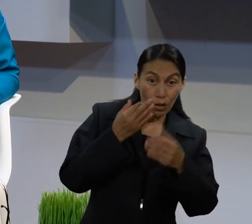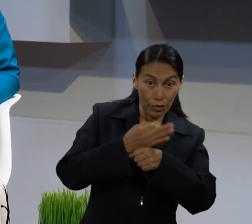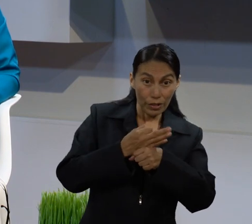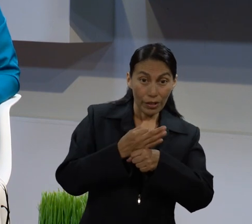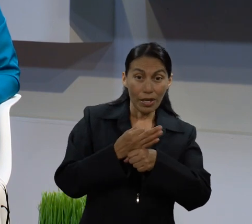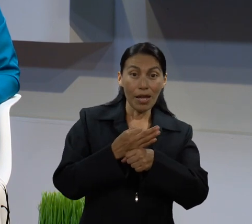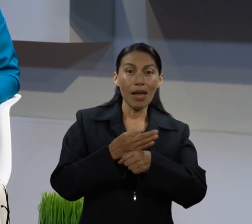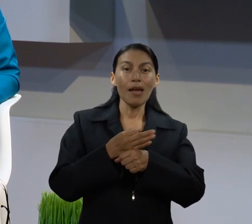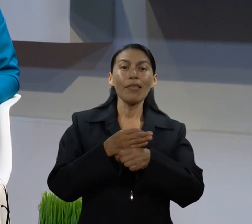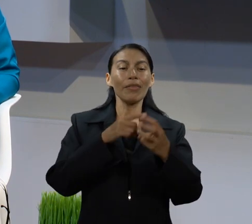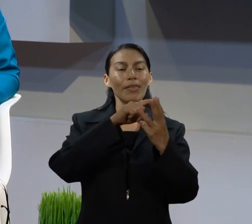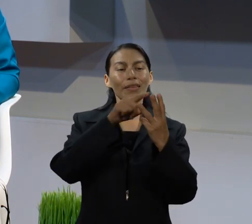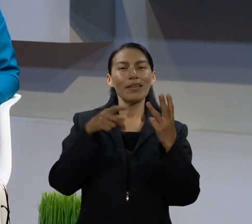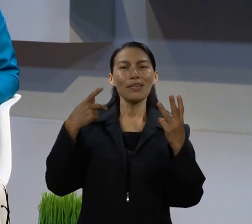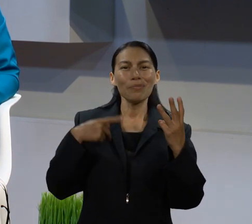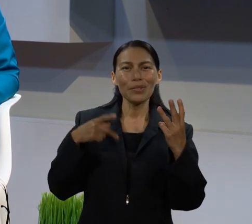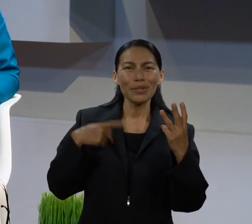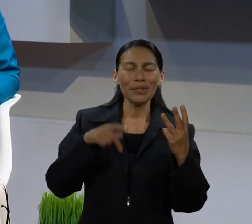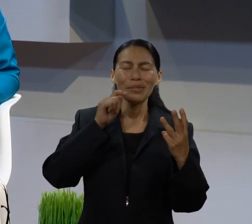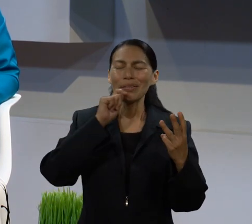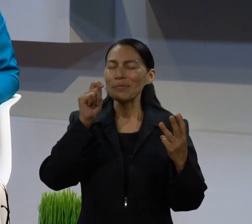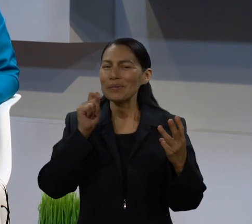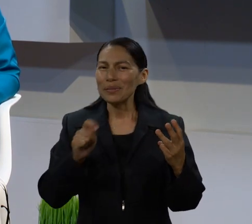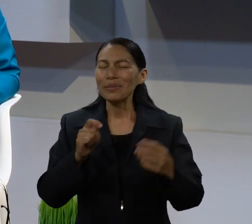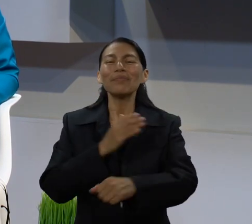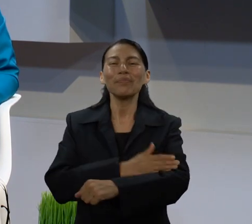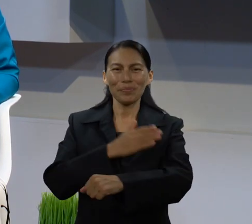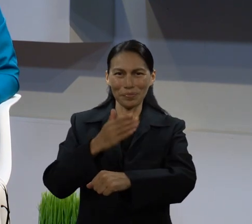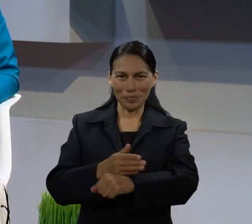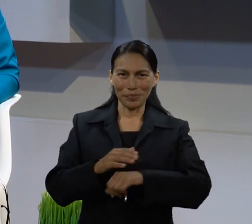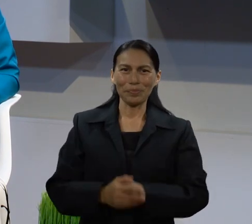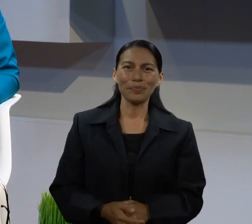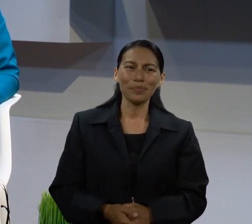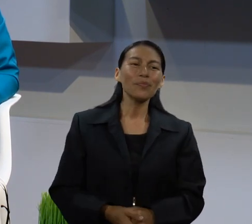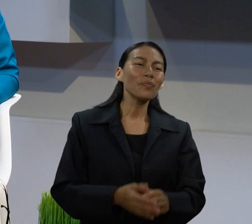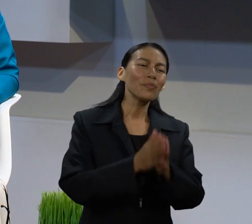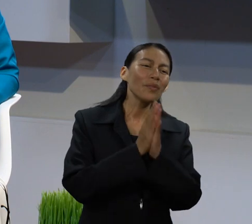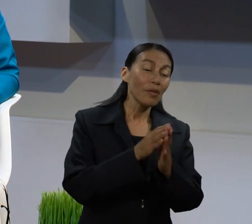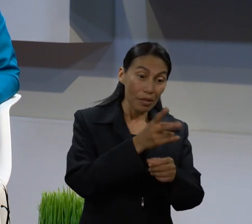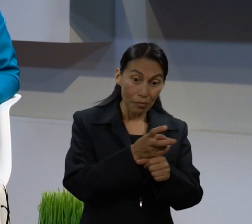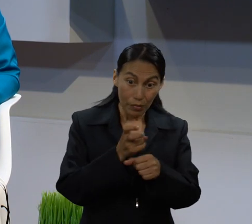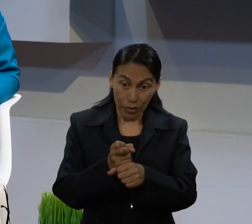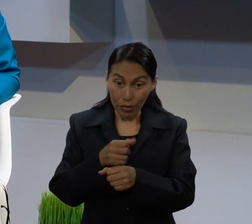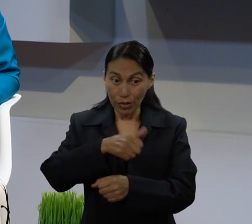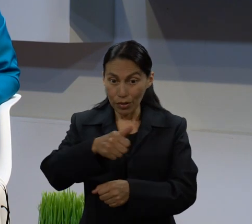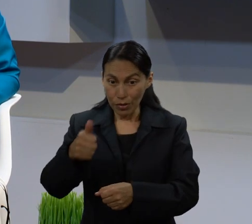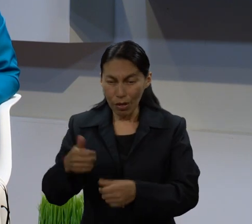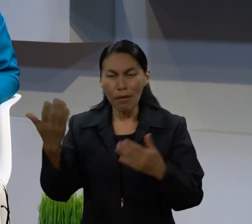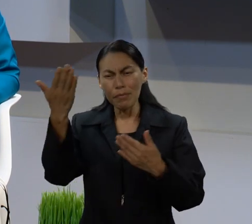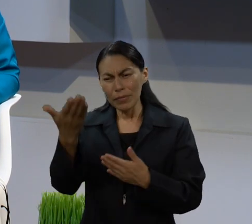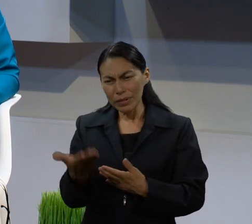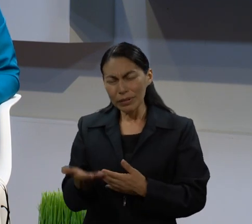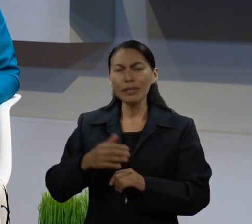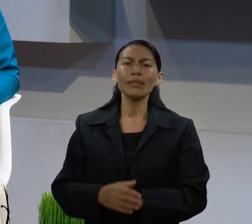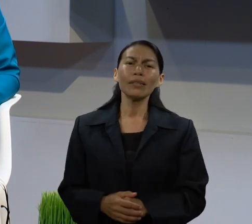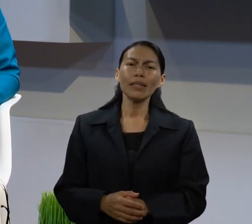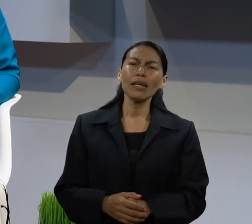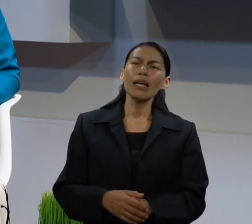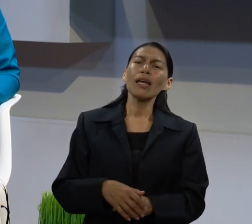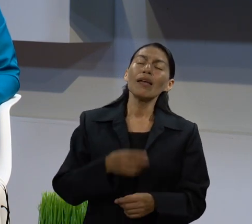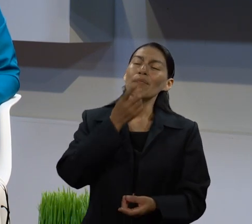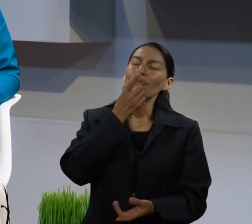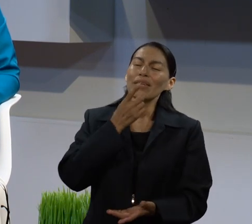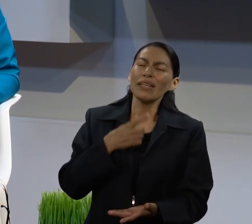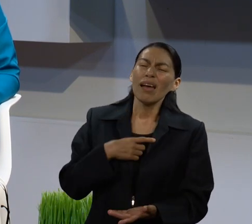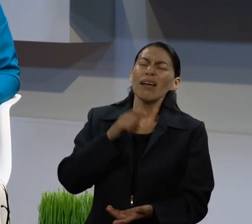estudio de esta ocasión, me acompaña un trío muy amigable. Voy a invitarles que se presenten, pero también que